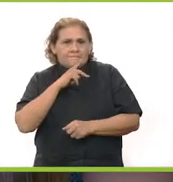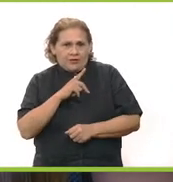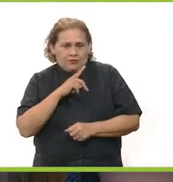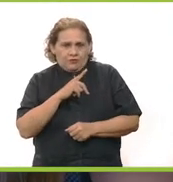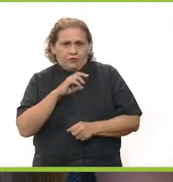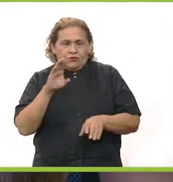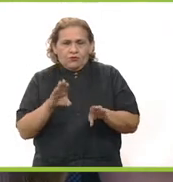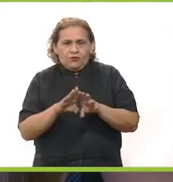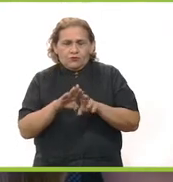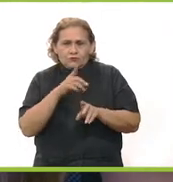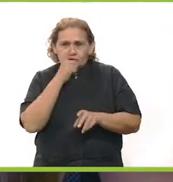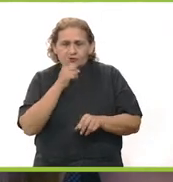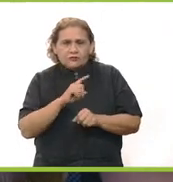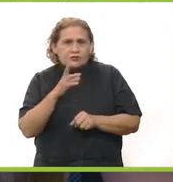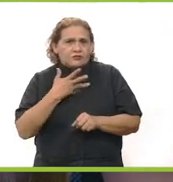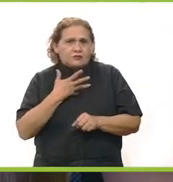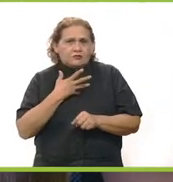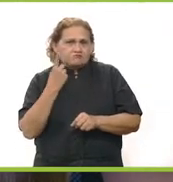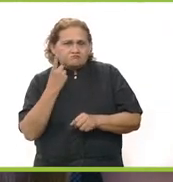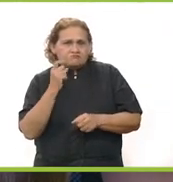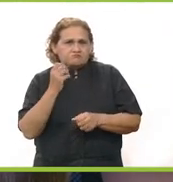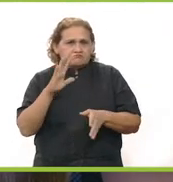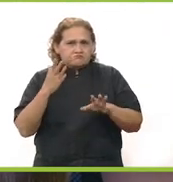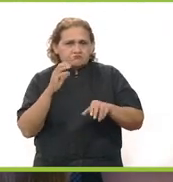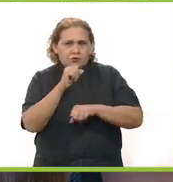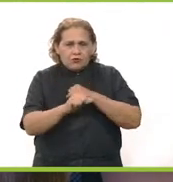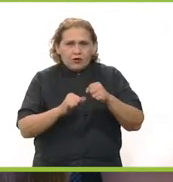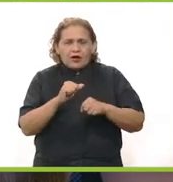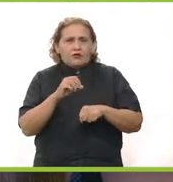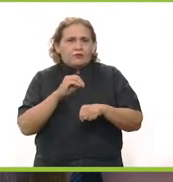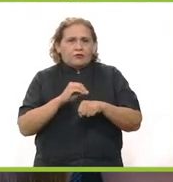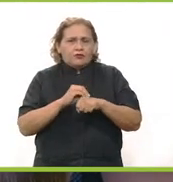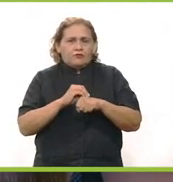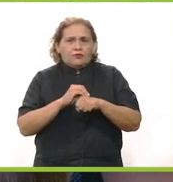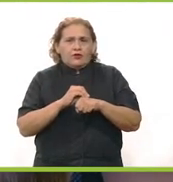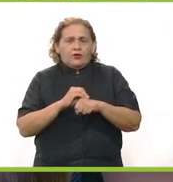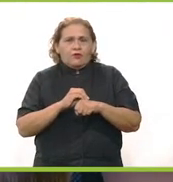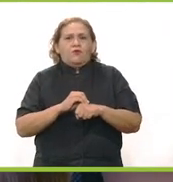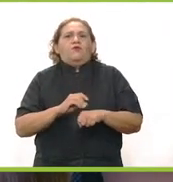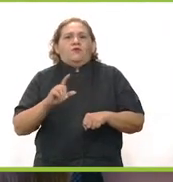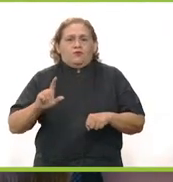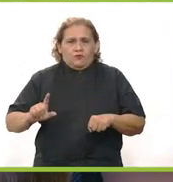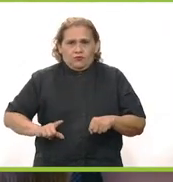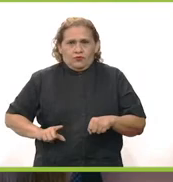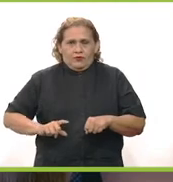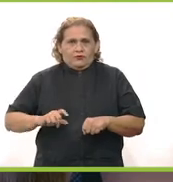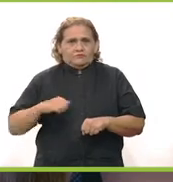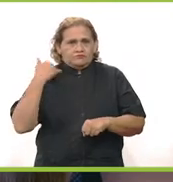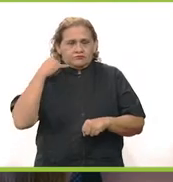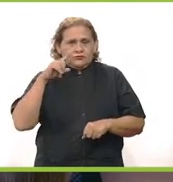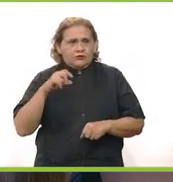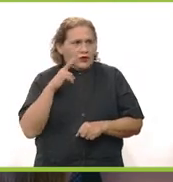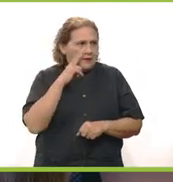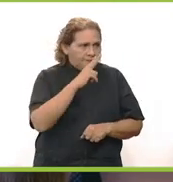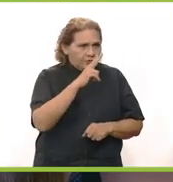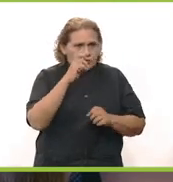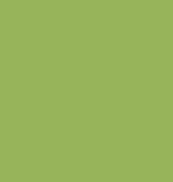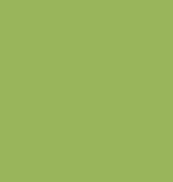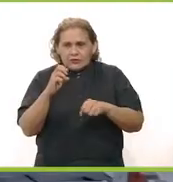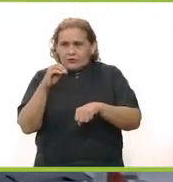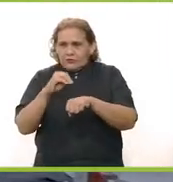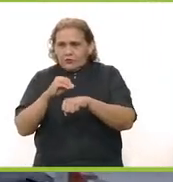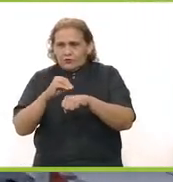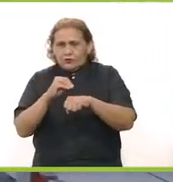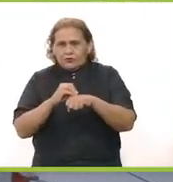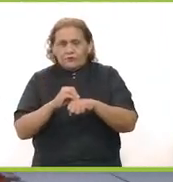mejorando, Libden, porque como tú bien dices, nosotros llevamos prácticamente un año implementando el programa Yucatán Seguro, donde en estos momentos, seguramente ustedes lo han visto en la